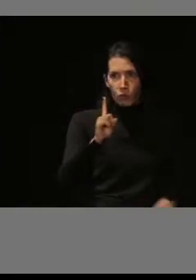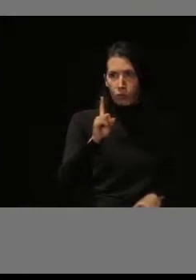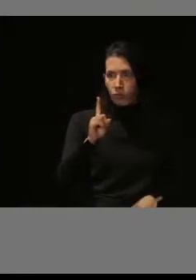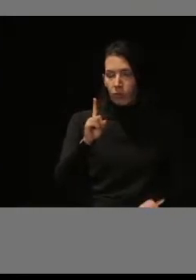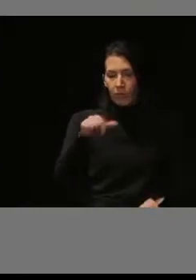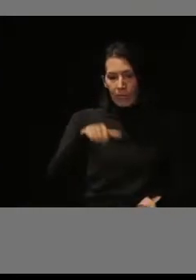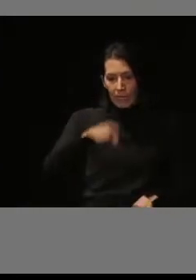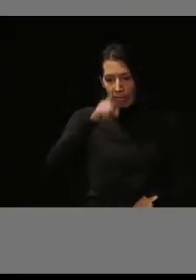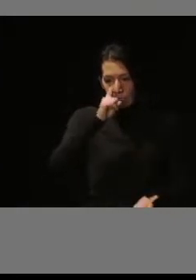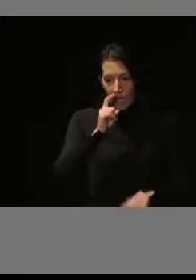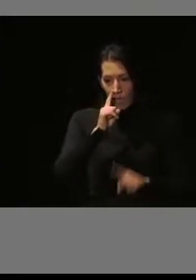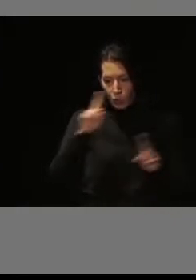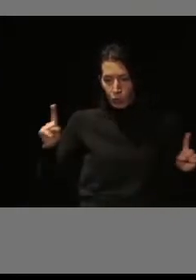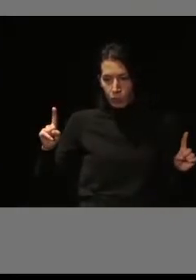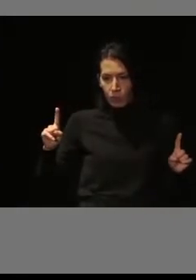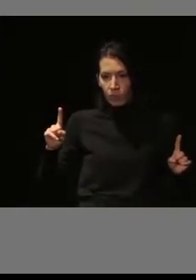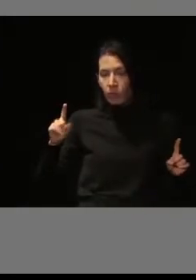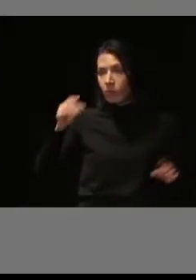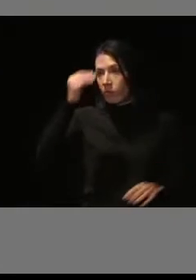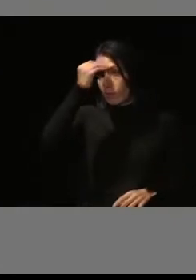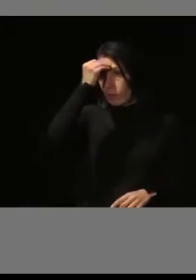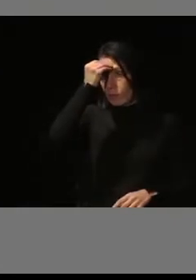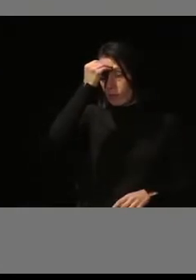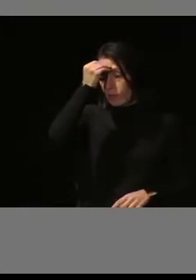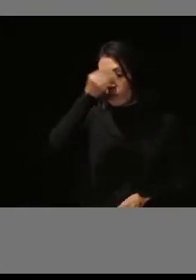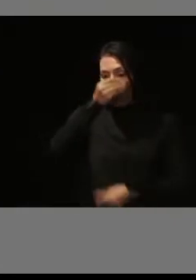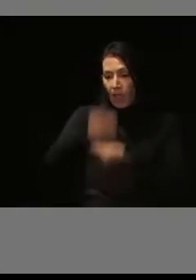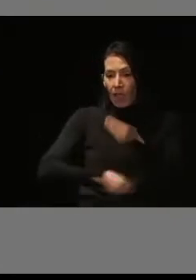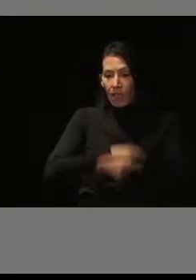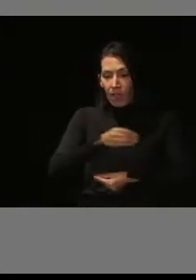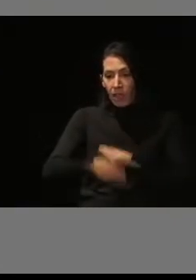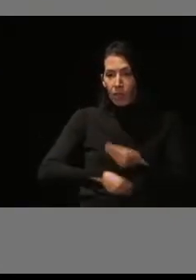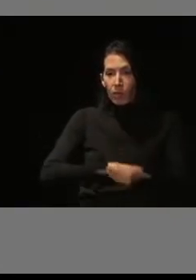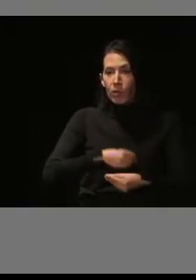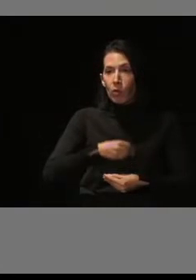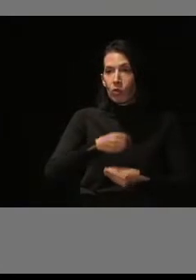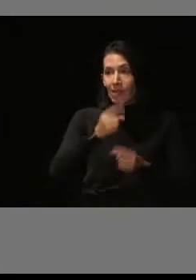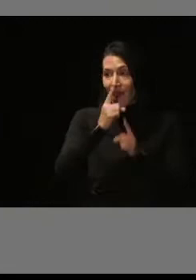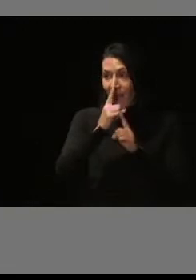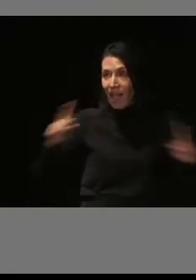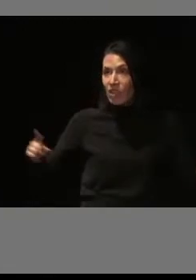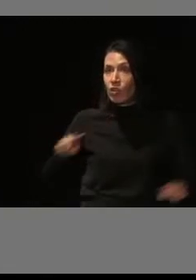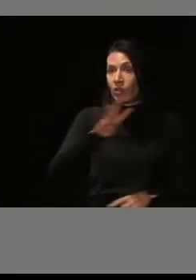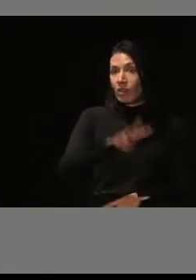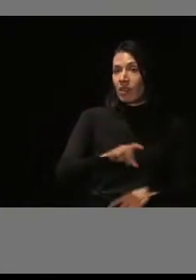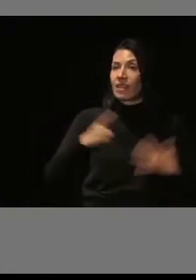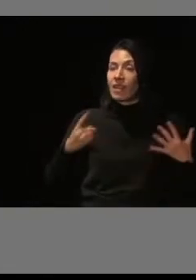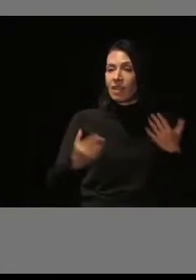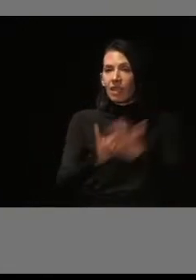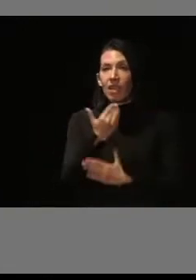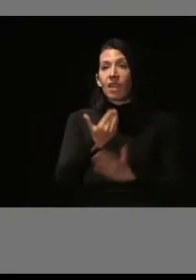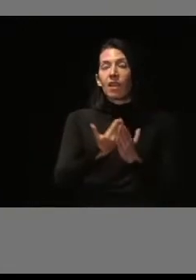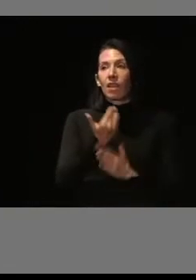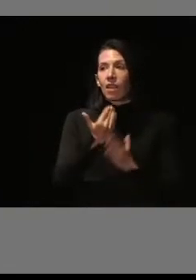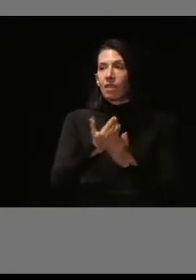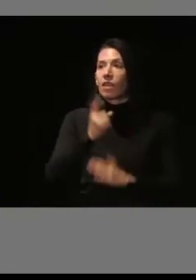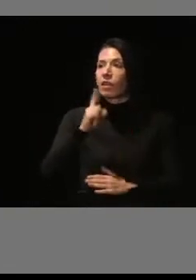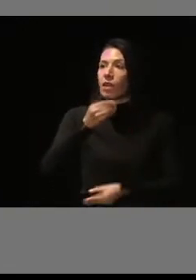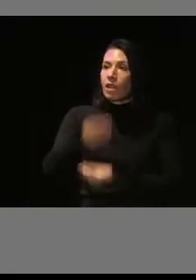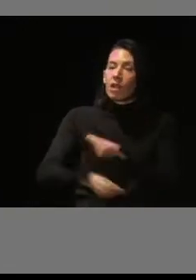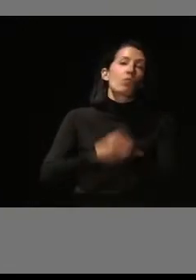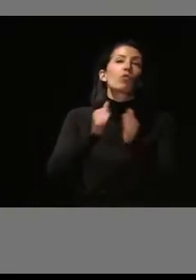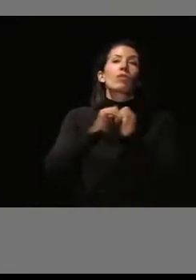Este año está previsto que se coloquen durante 36 días al año y lo hacemos coincidir, sobre todo, también con